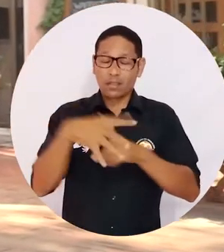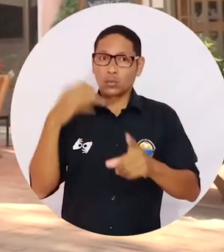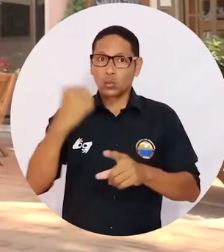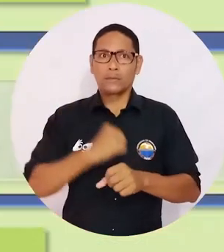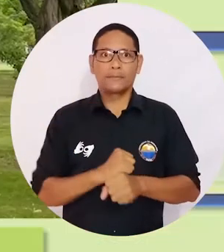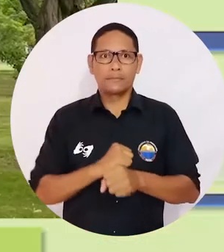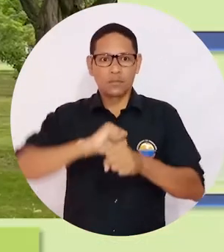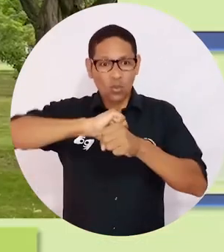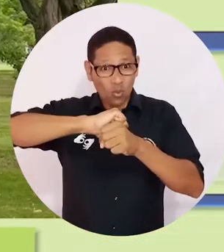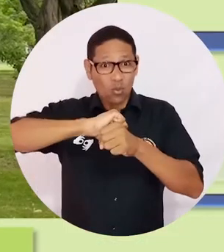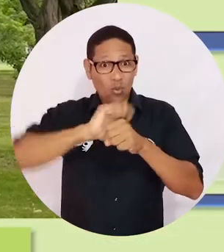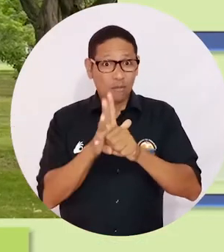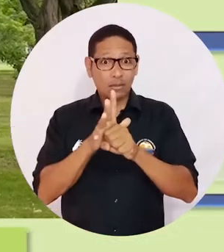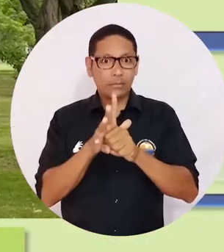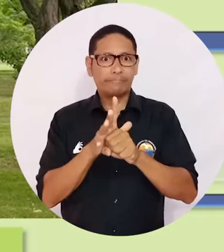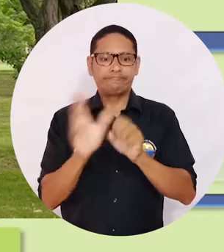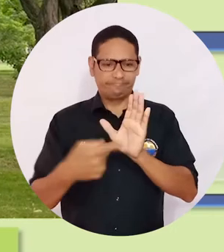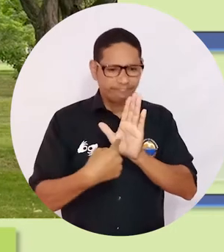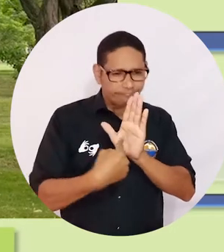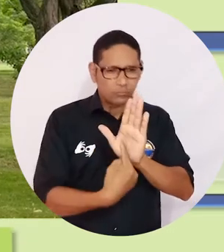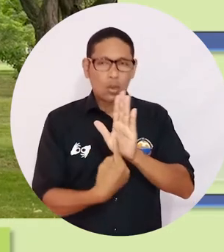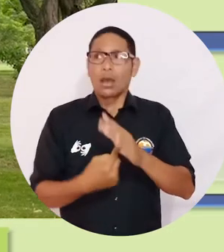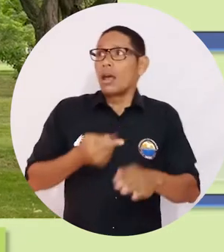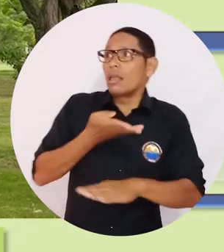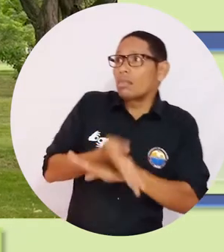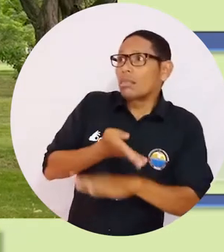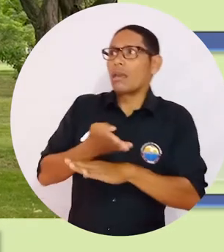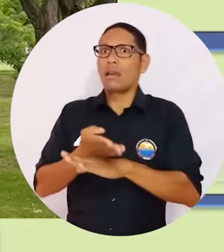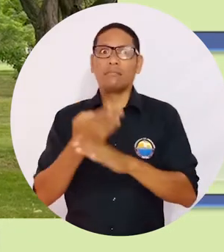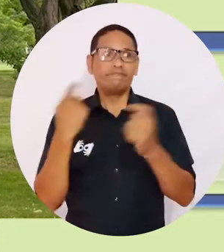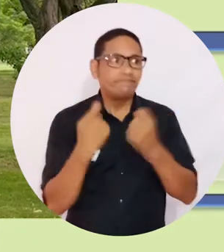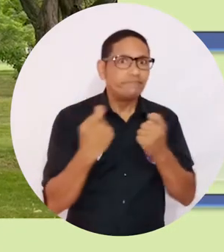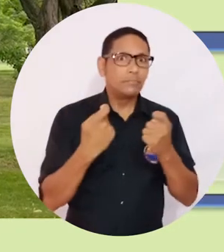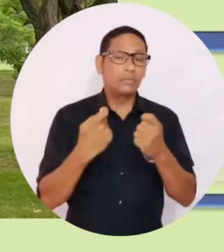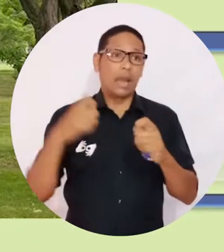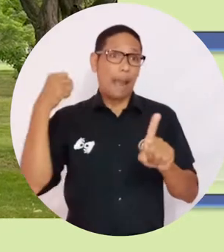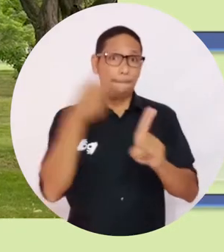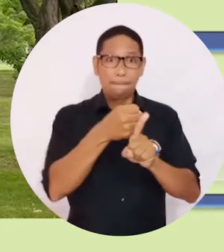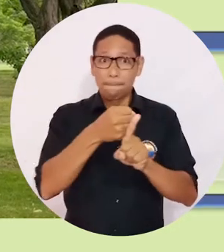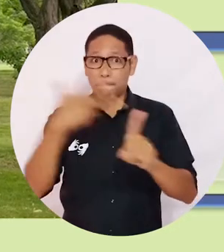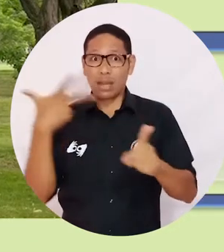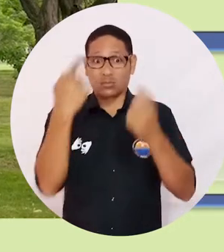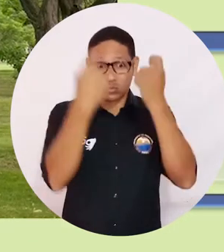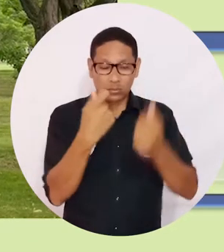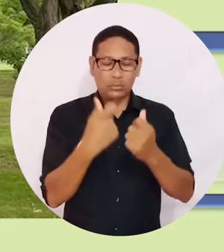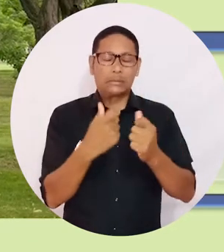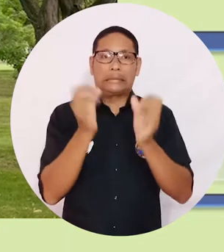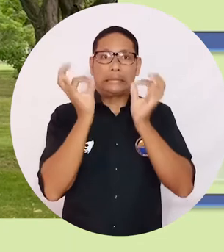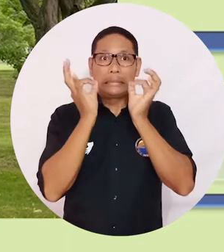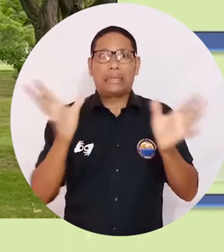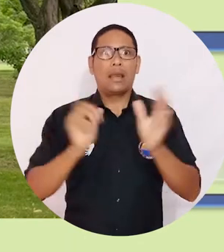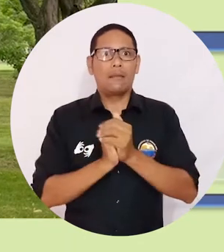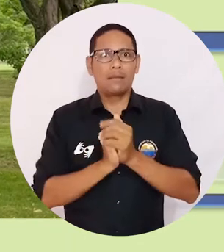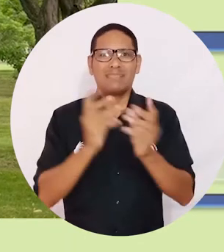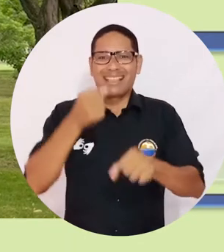afectadas. El COVID-19 generó lo siguiente, una contracción de oferta y una contracción de demanda, pero el impacto económico es lo que ha generado en Santa